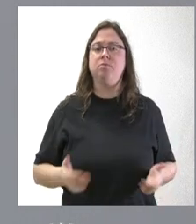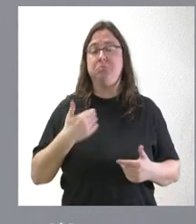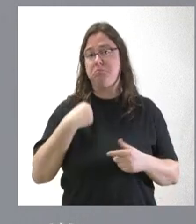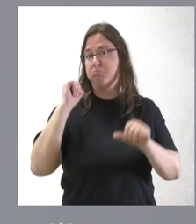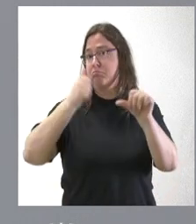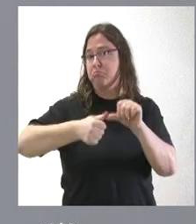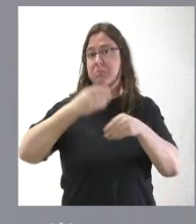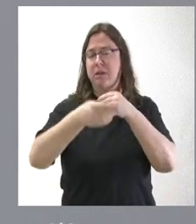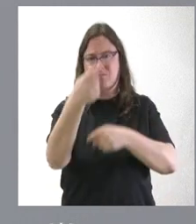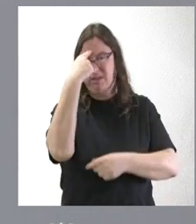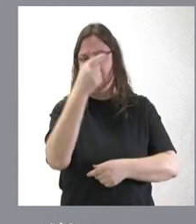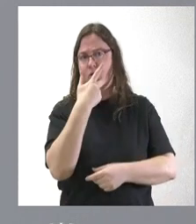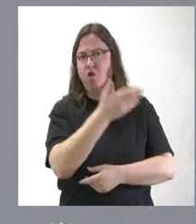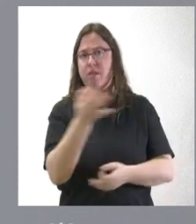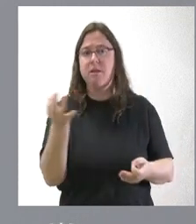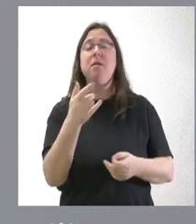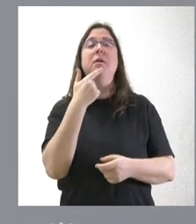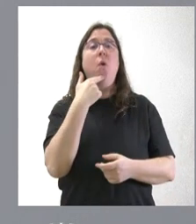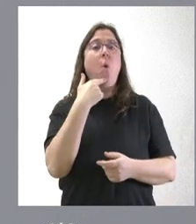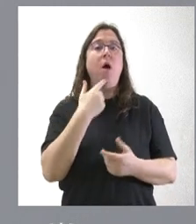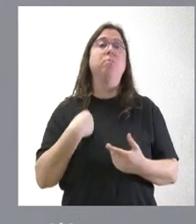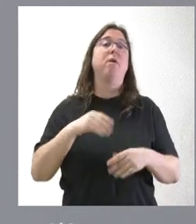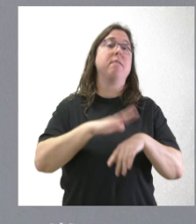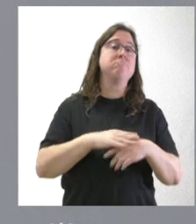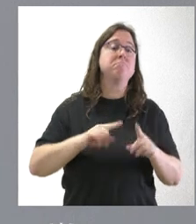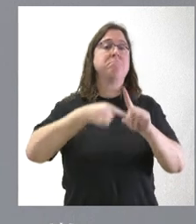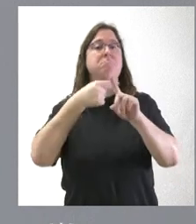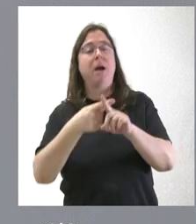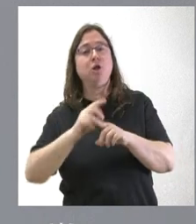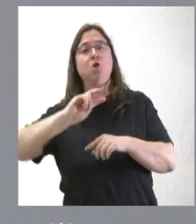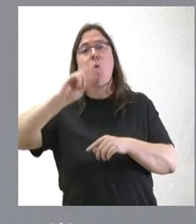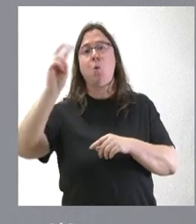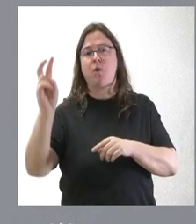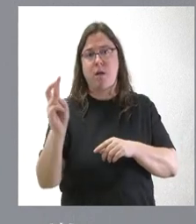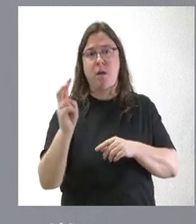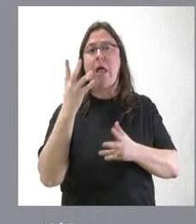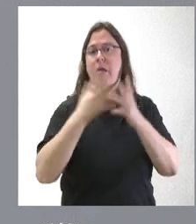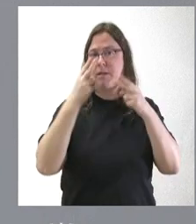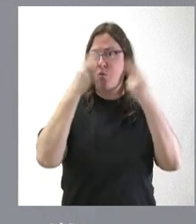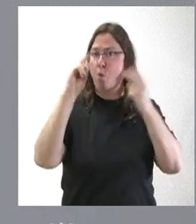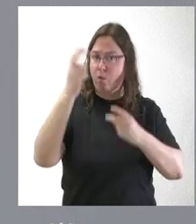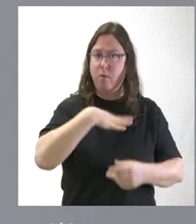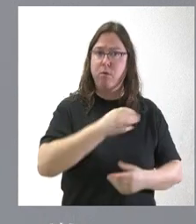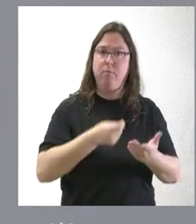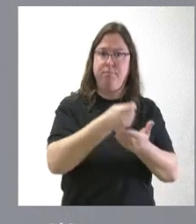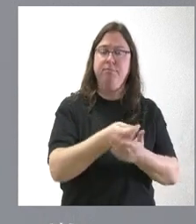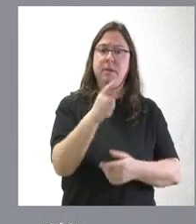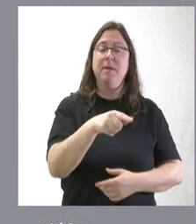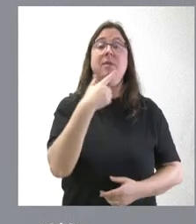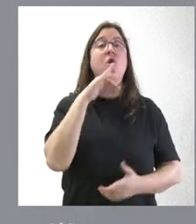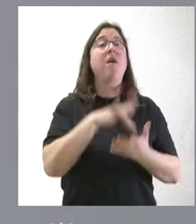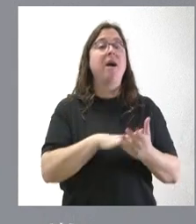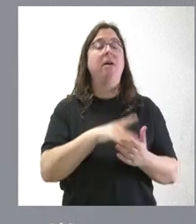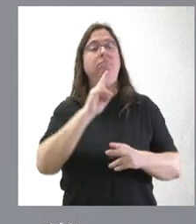realizando y que ustedes conocen y que no son incompatibles con los que pudiera realizar cualquier otra Administración pública. Ha habido un fallo del